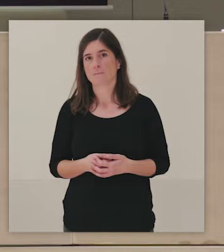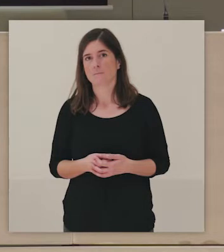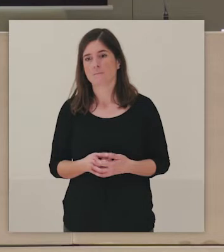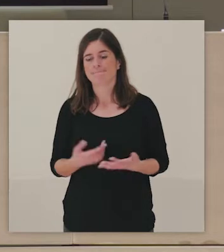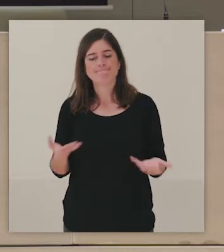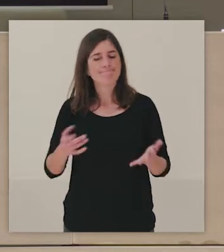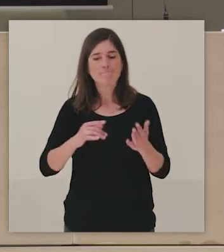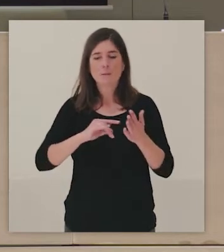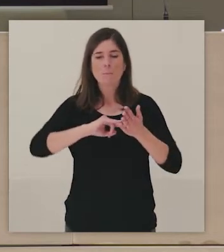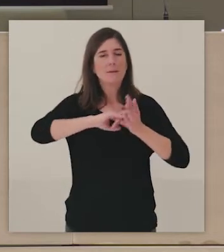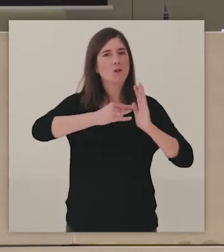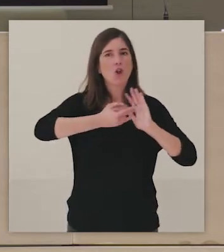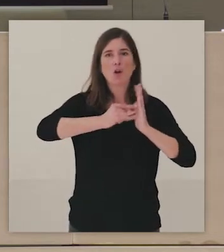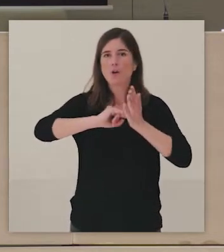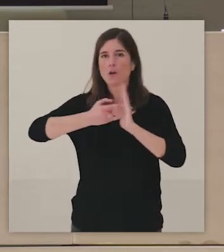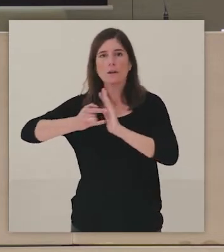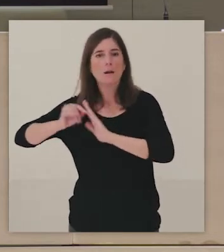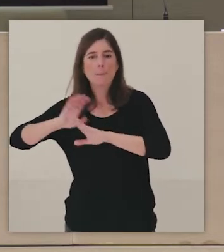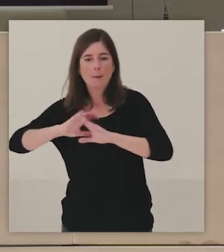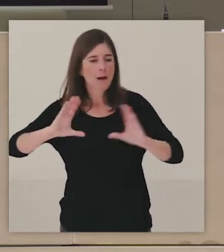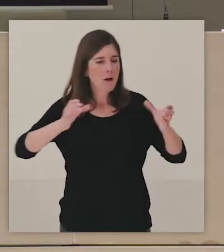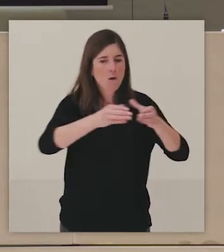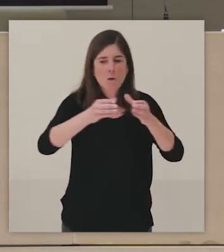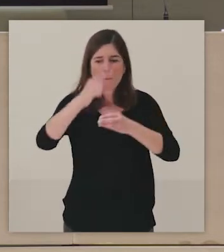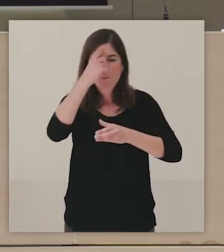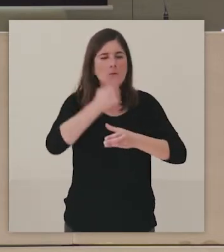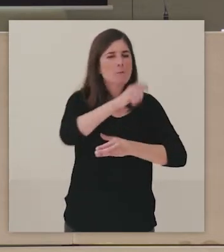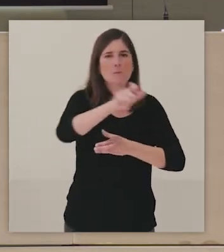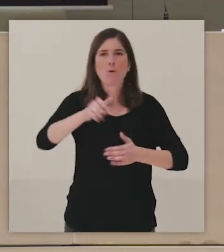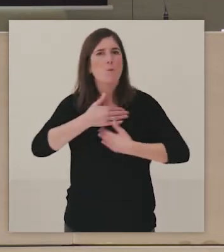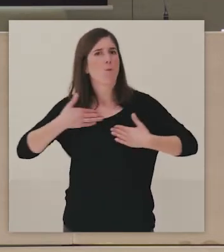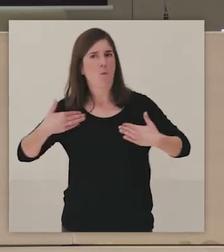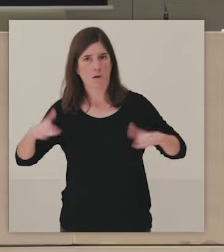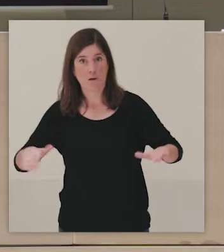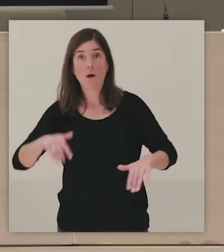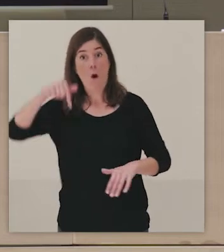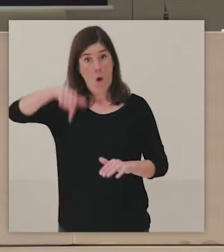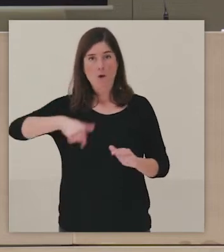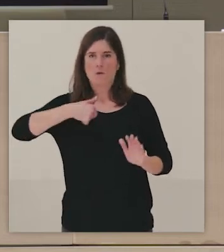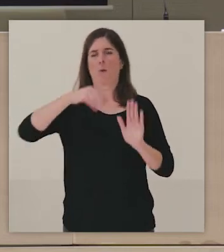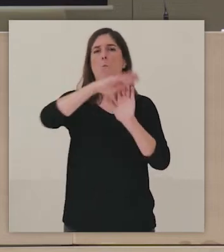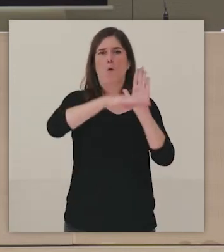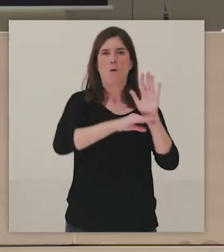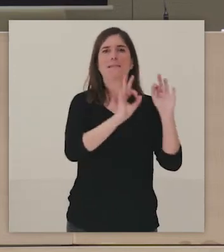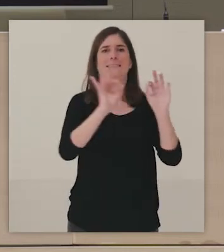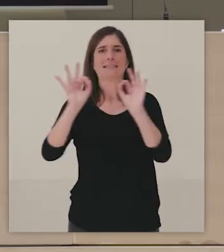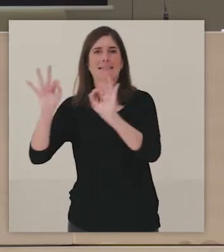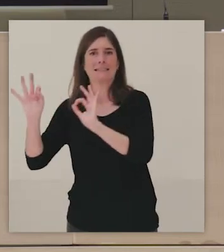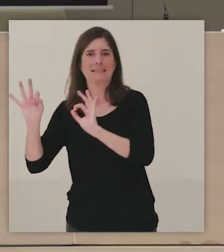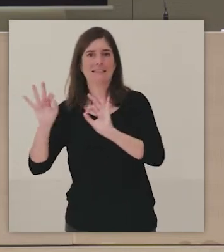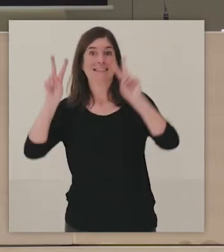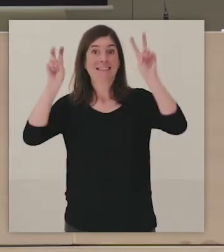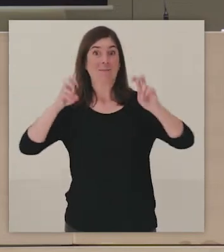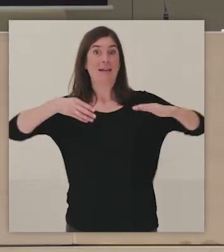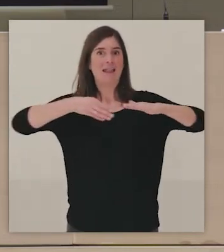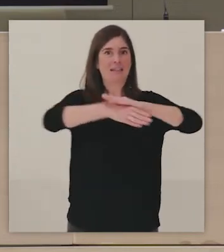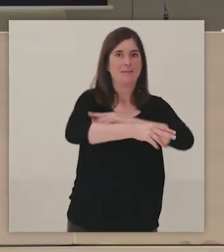metodología que aplicamos a todos los públicos, no solamente los programas que hoy os voy a presentar sobre